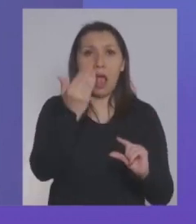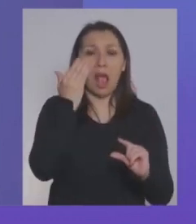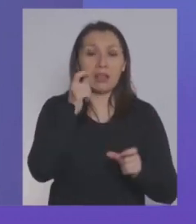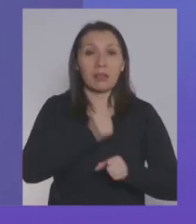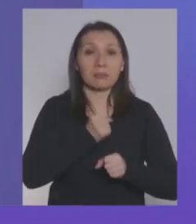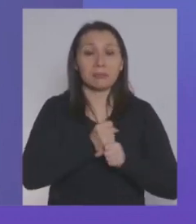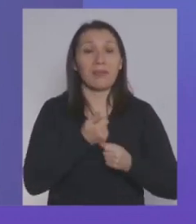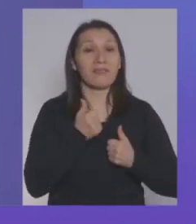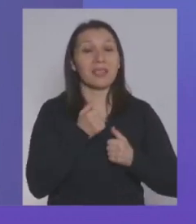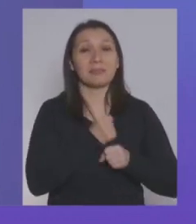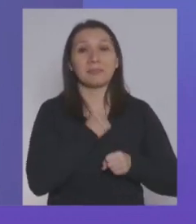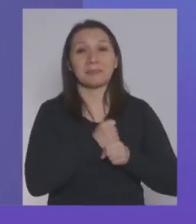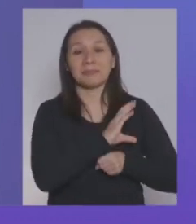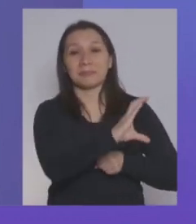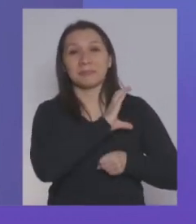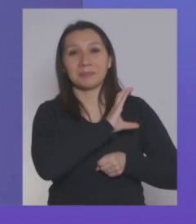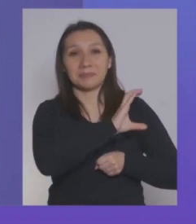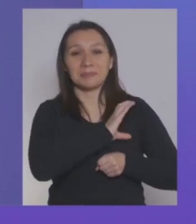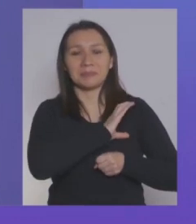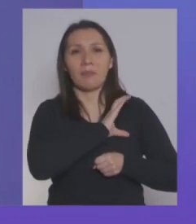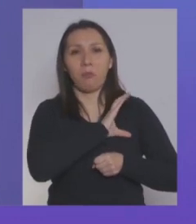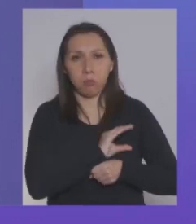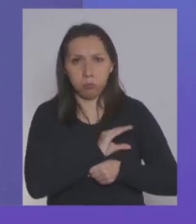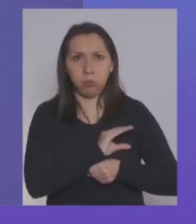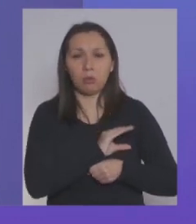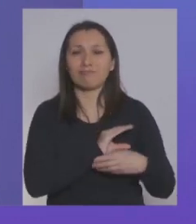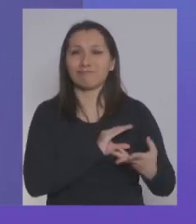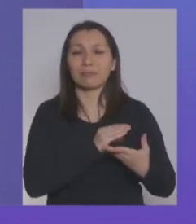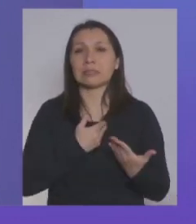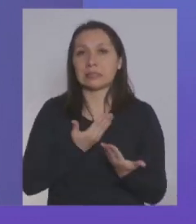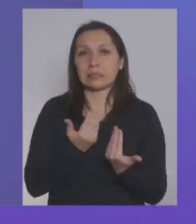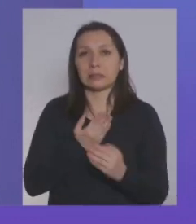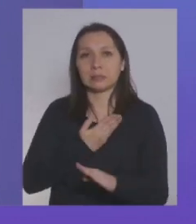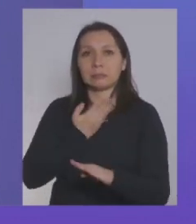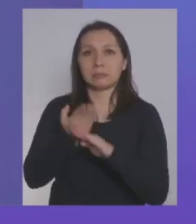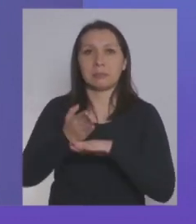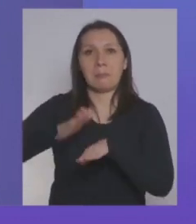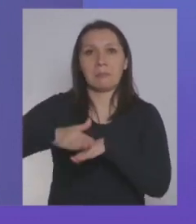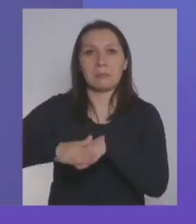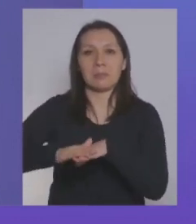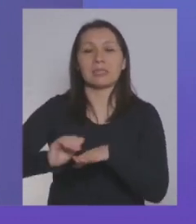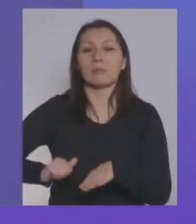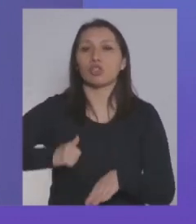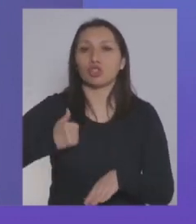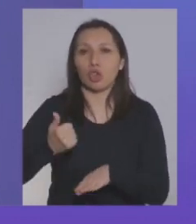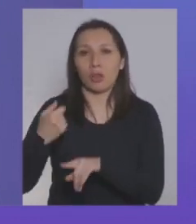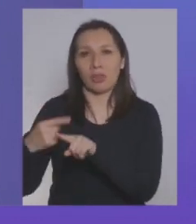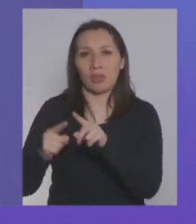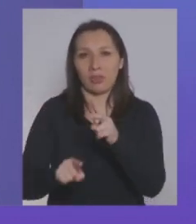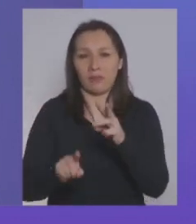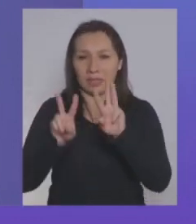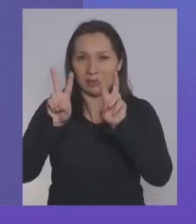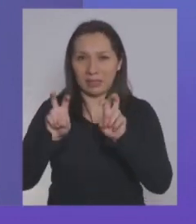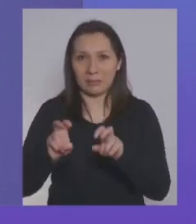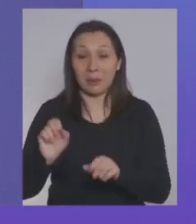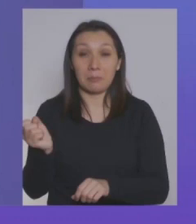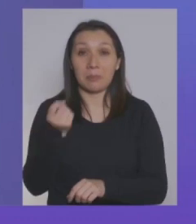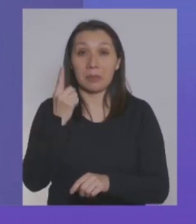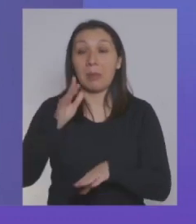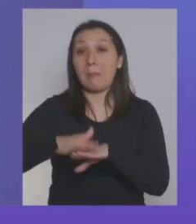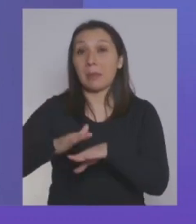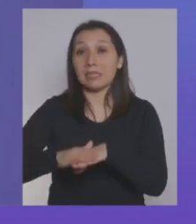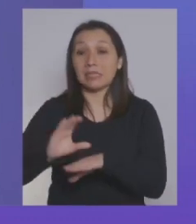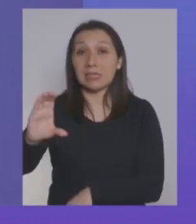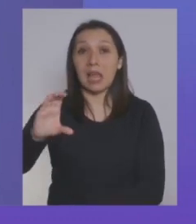una persona puede experimentar. Se solicita este préstamo, y es un préstamo solidario en varias dimensiones. En primer lugar, es un